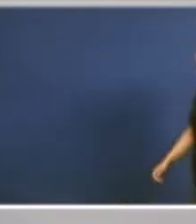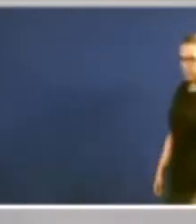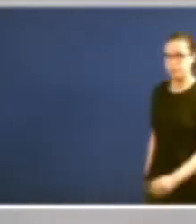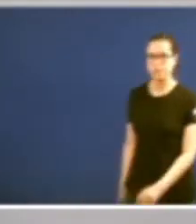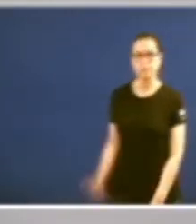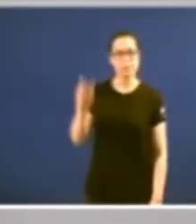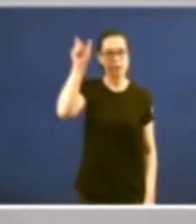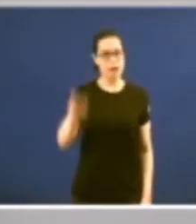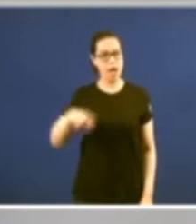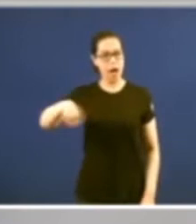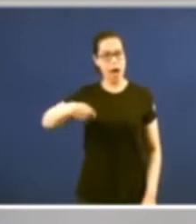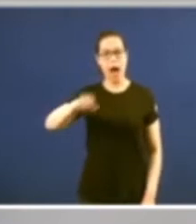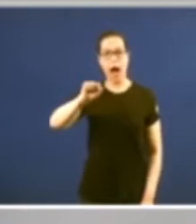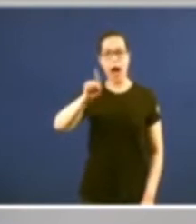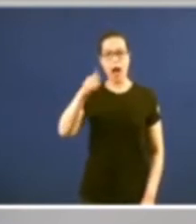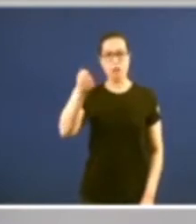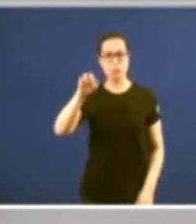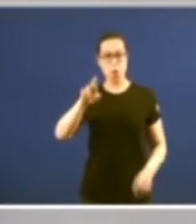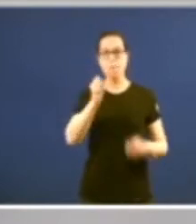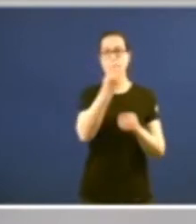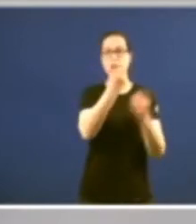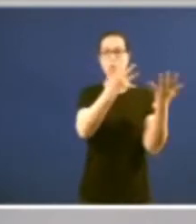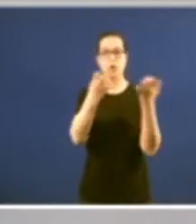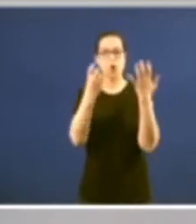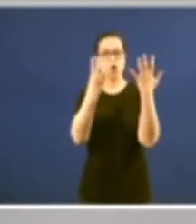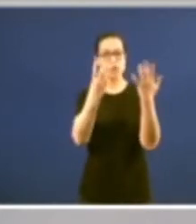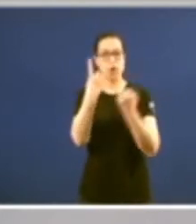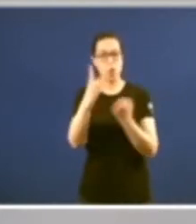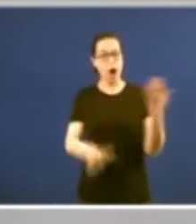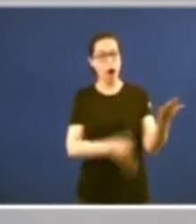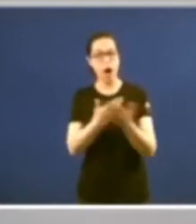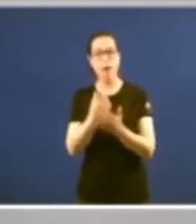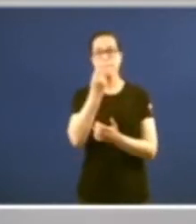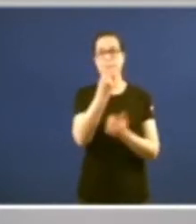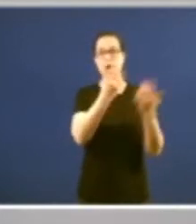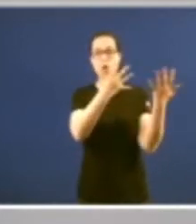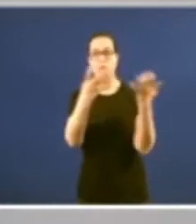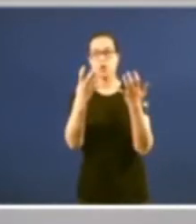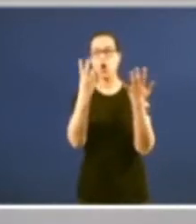periodo histórico de 1981 a 1987